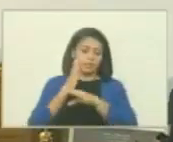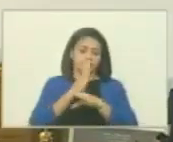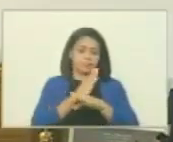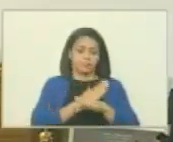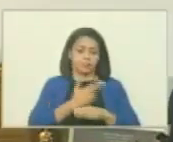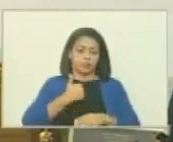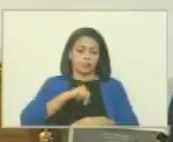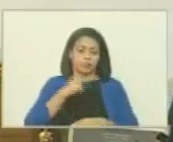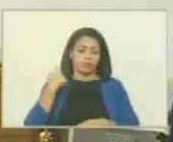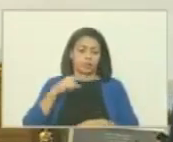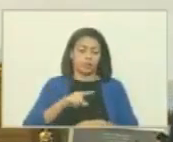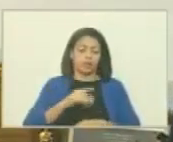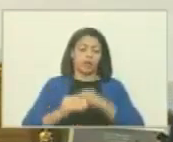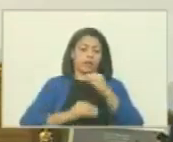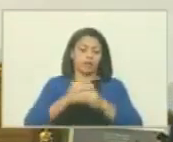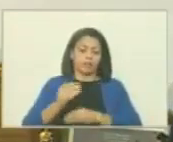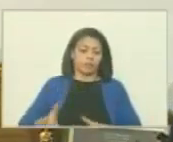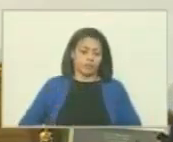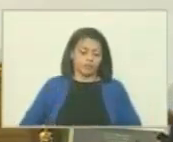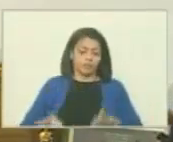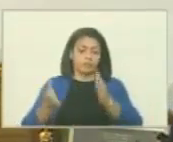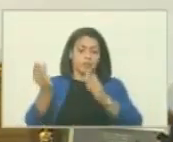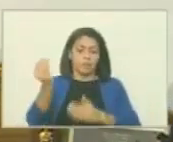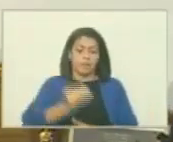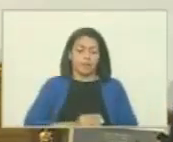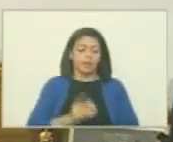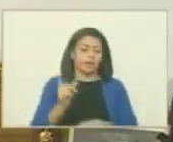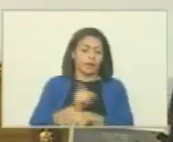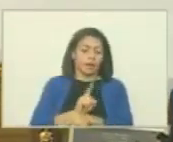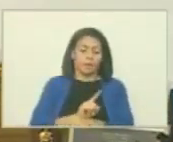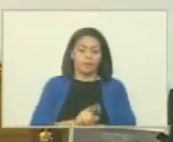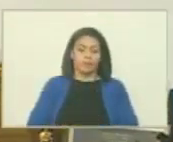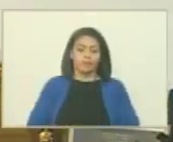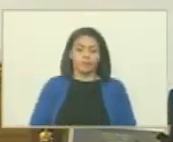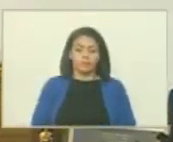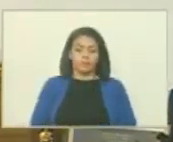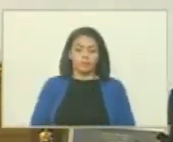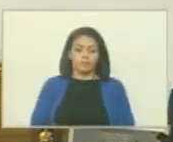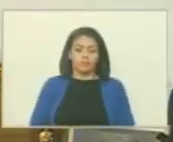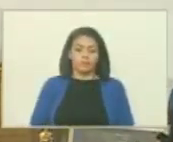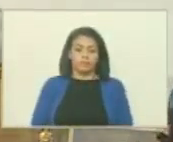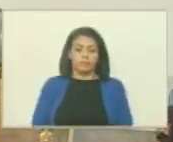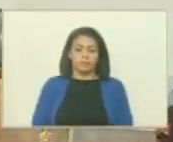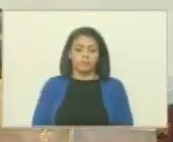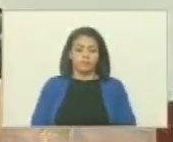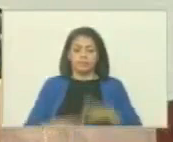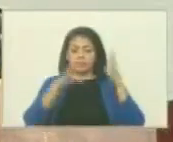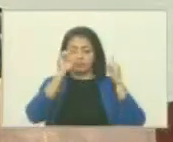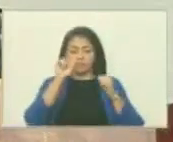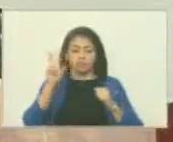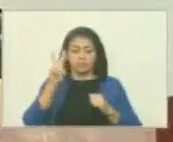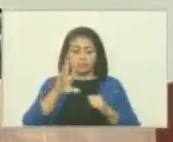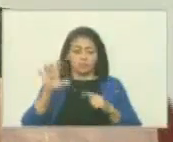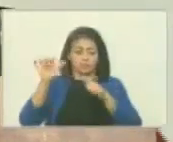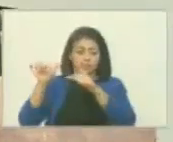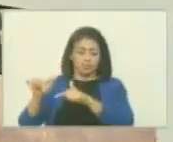y que nosotros teníamos que haber hecho con más rapidez un embajador argentino en Venezuela